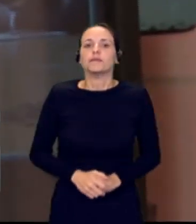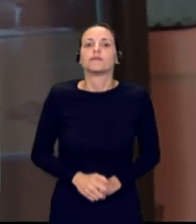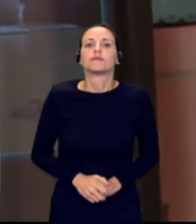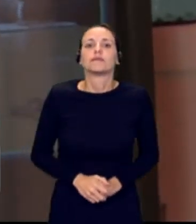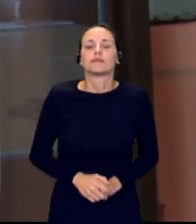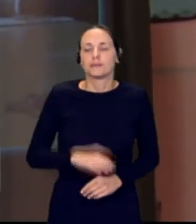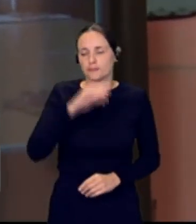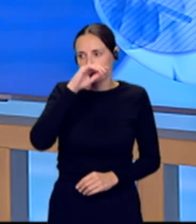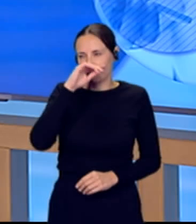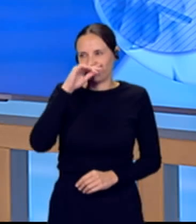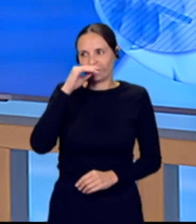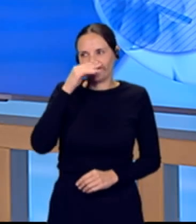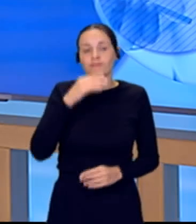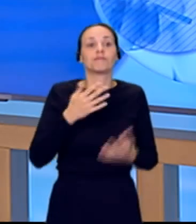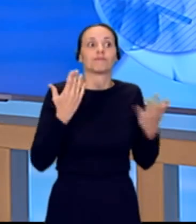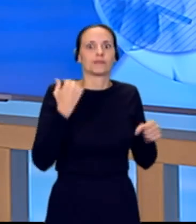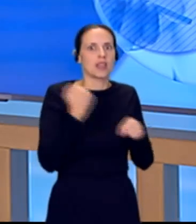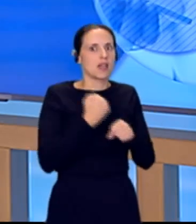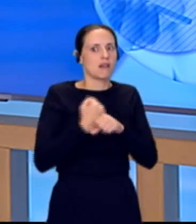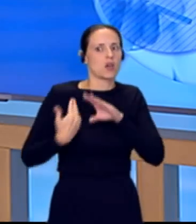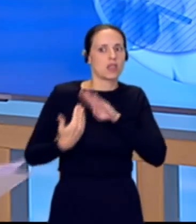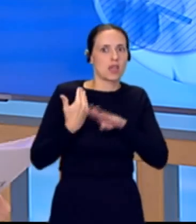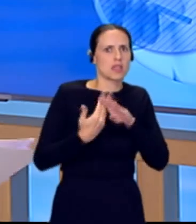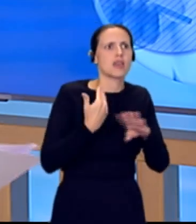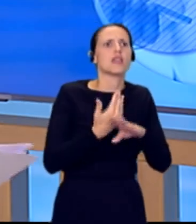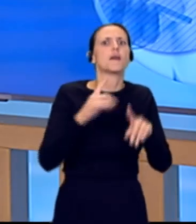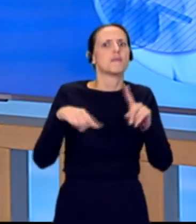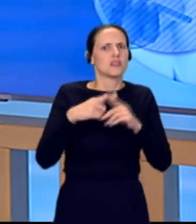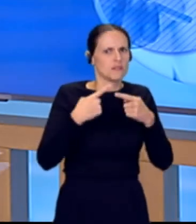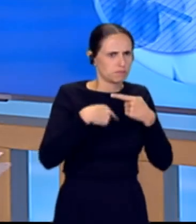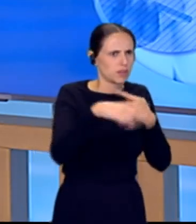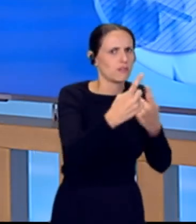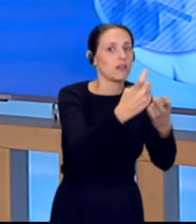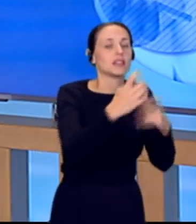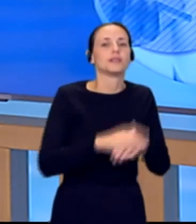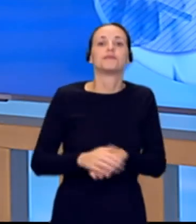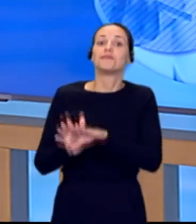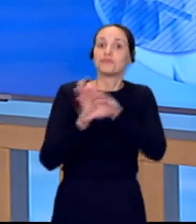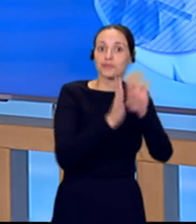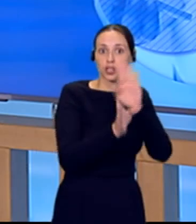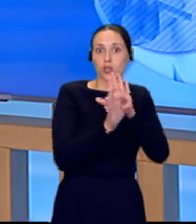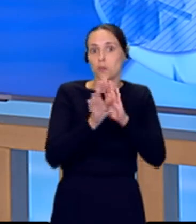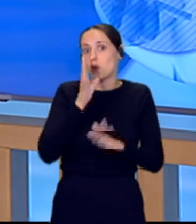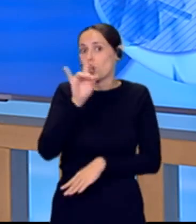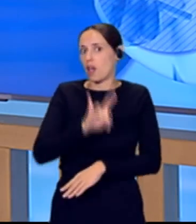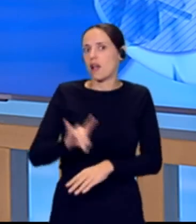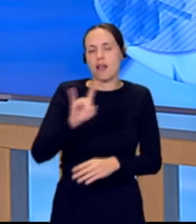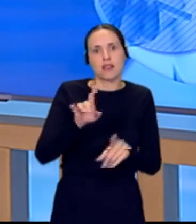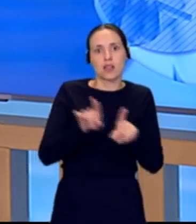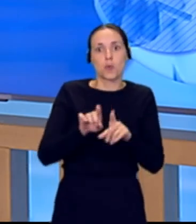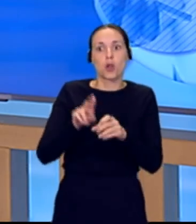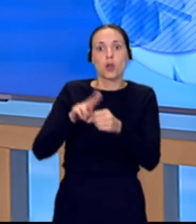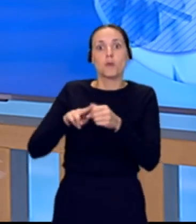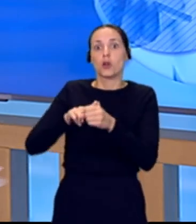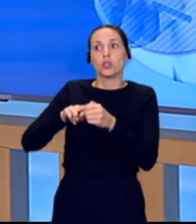Muchos días de trabajo, Gema, y lo que queda por hacer, continuamos porque toda Canarias está volcada con esta ayuda a las provincias